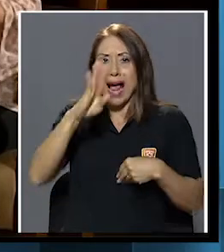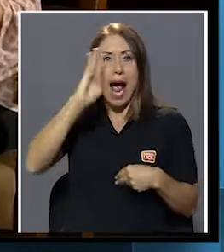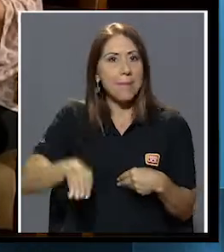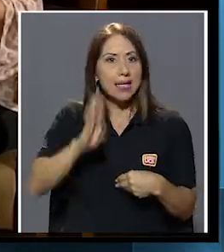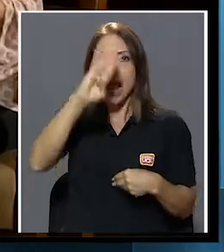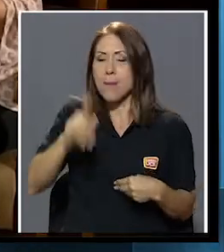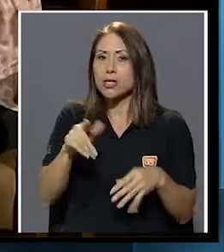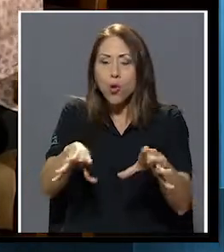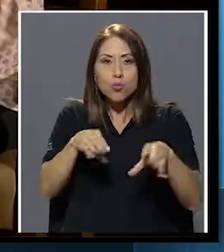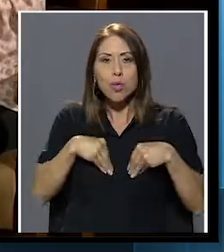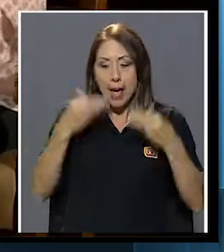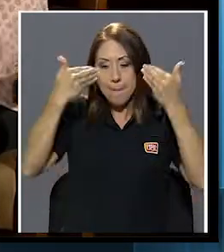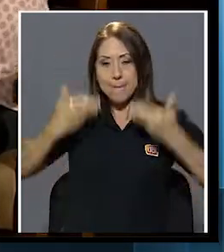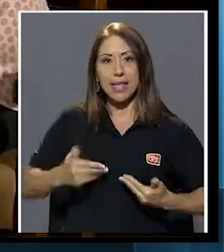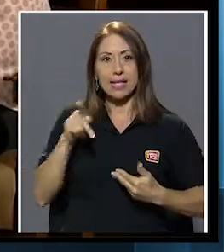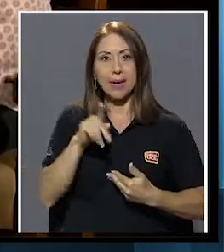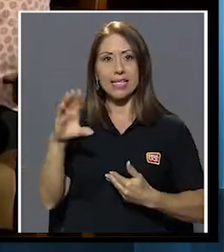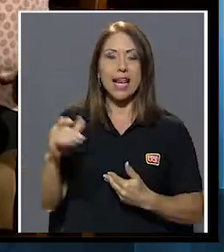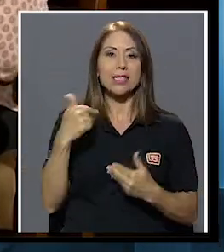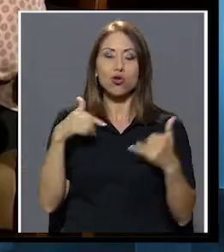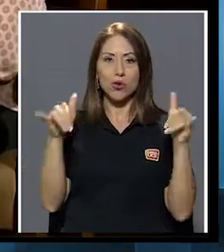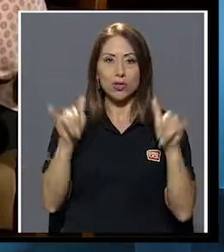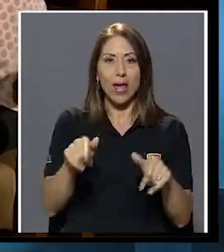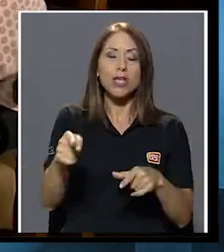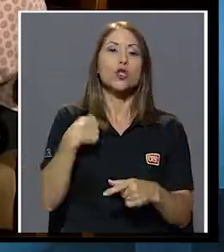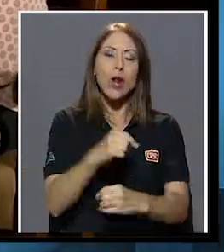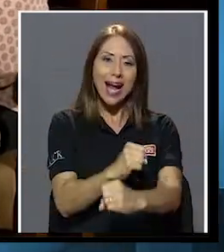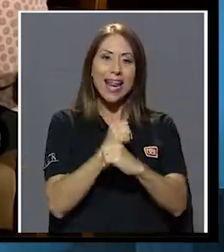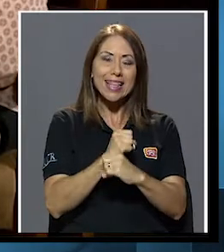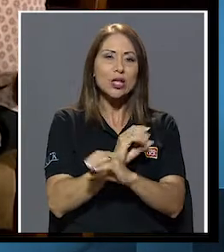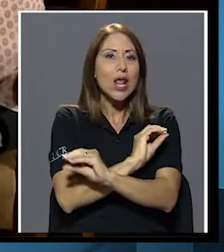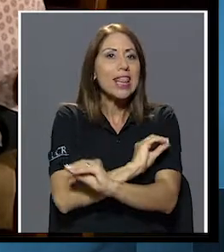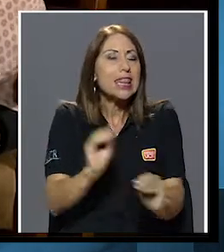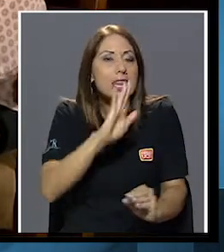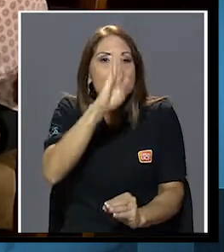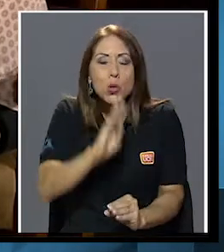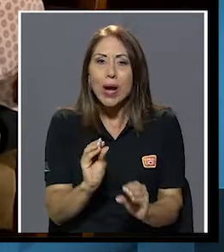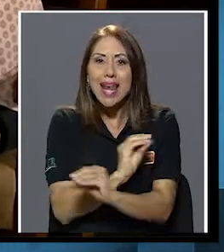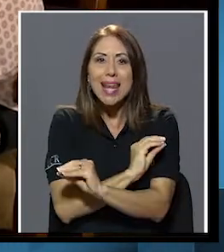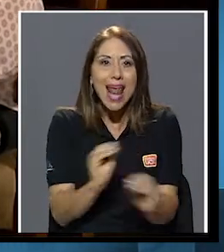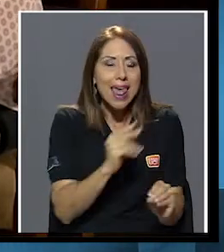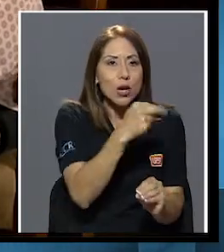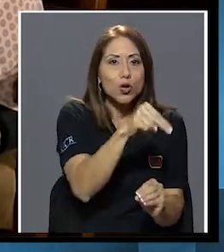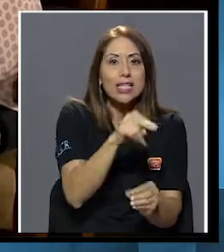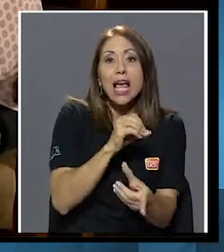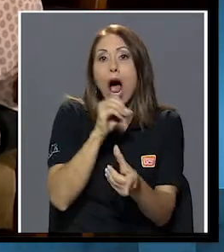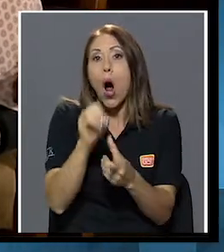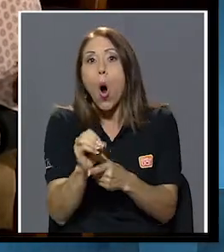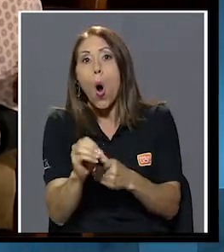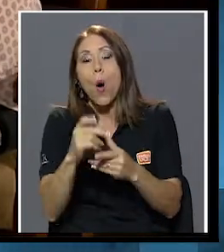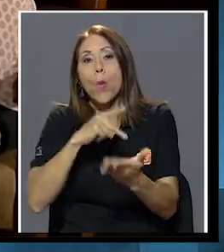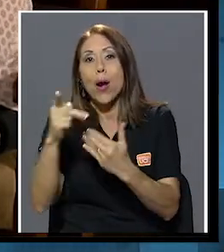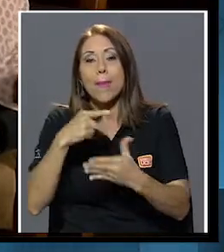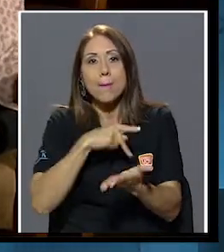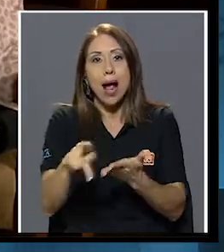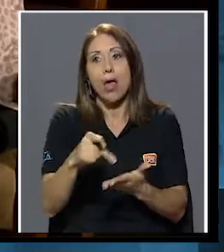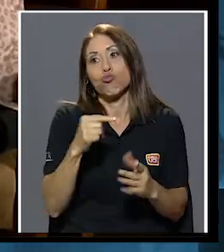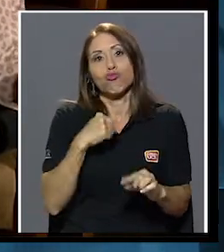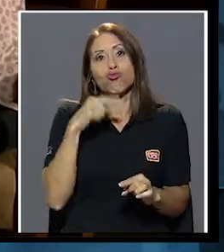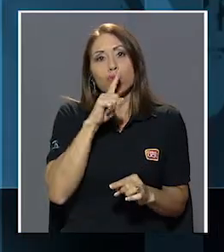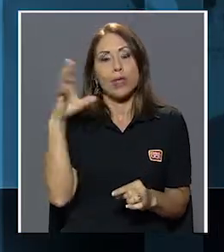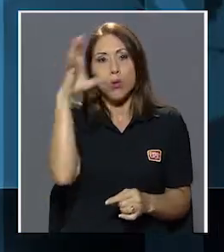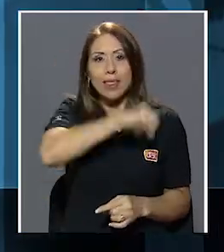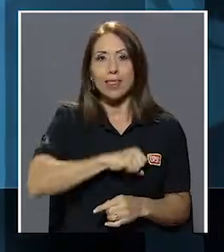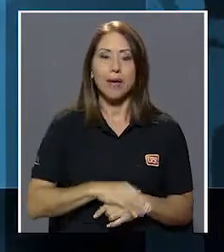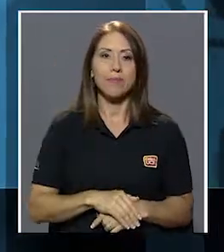a aceptar jamás. Jamás. Mientras Pilar Cisneros estuvo ahí, yo le garantizo que no hubo ni una sola nota o reportaje pagada, al menos que yo me